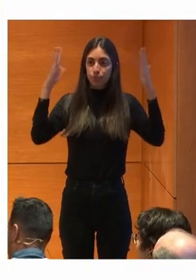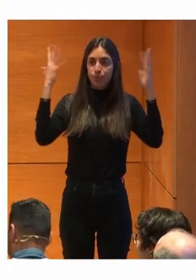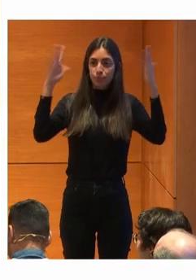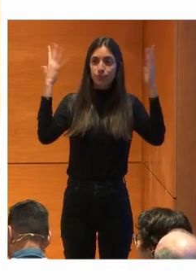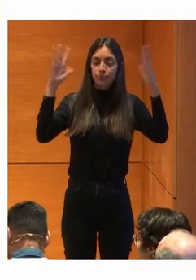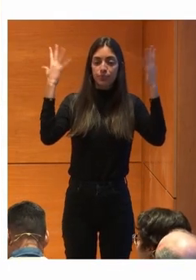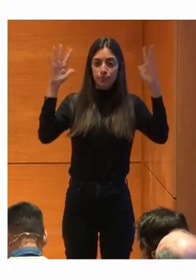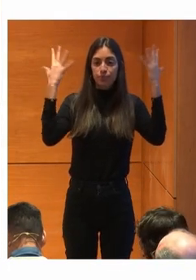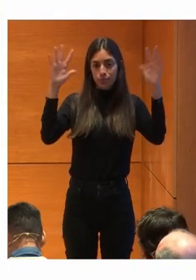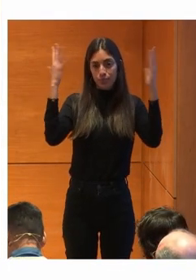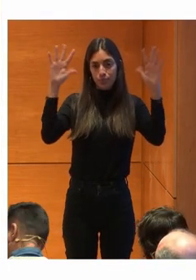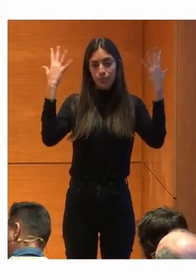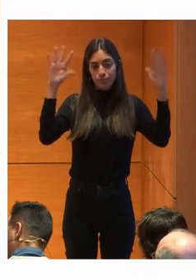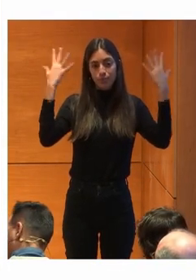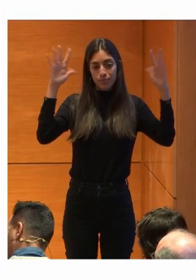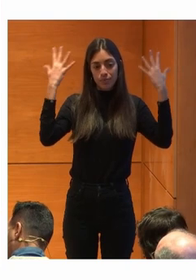He ido como una moto